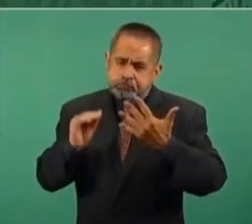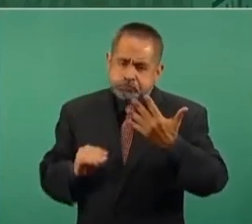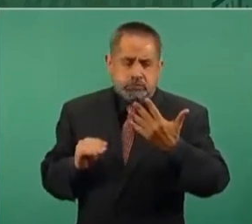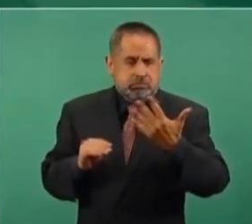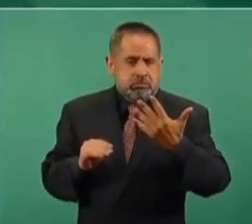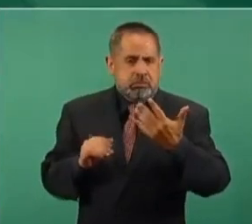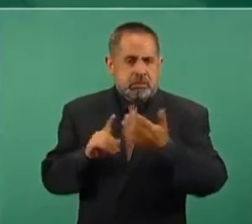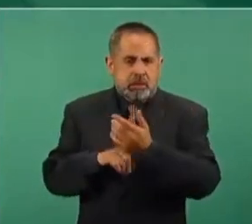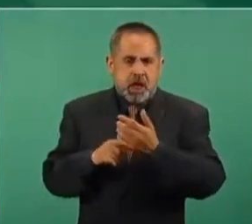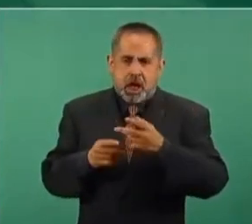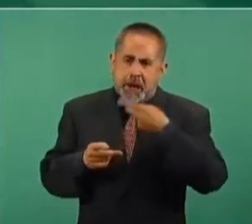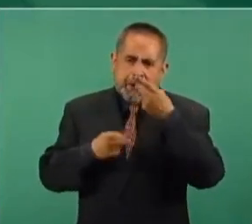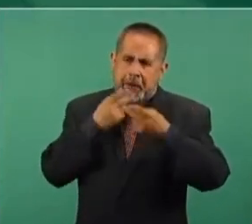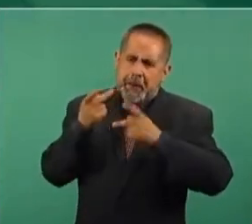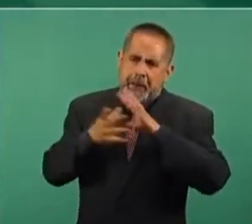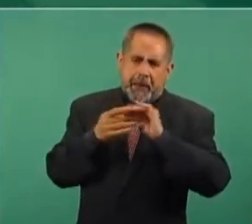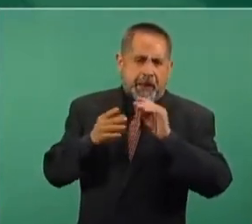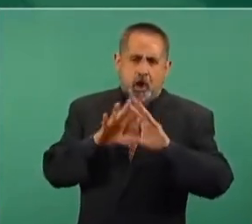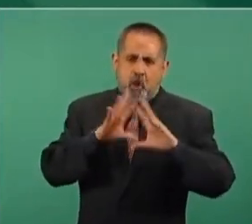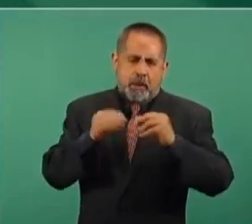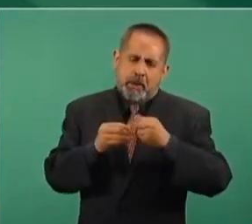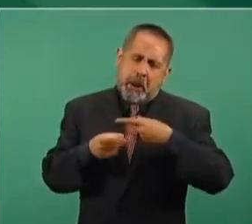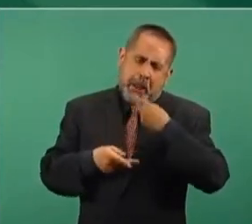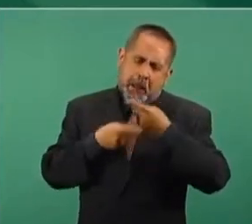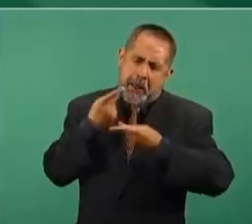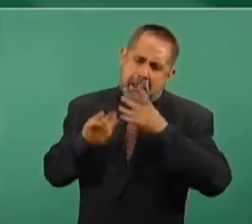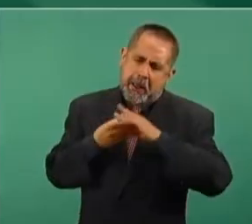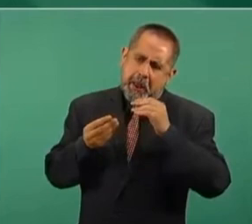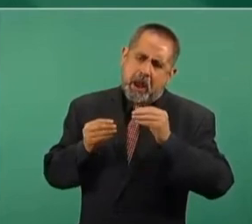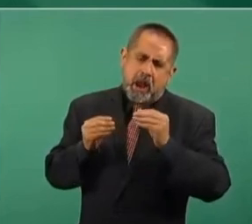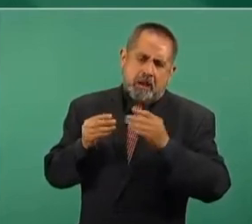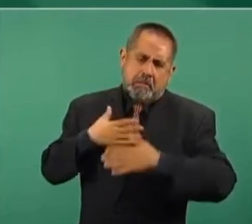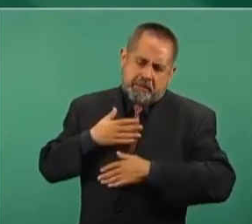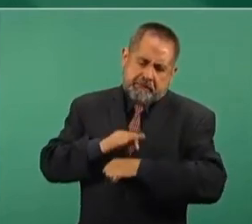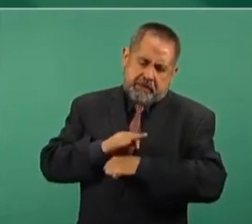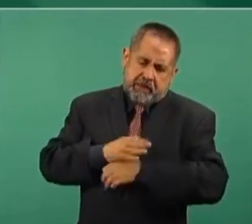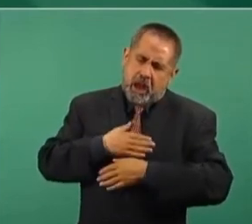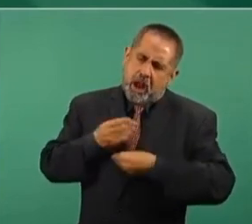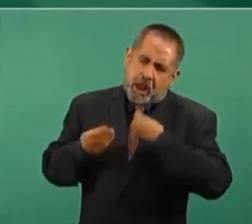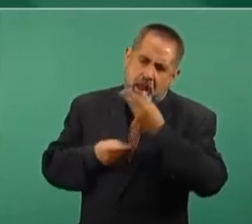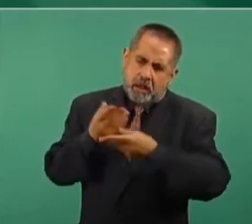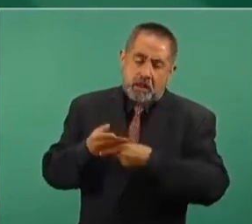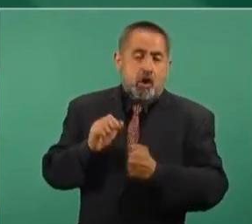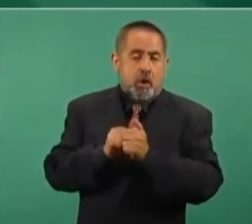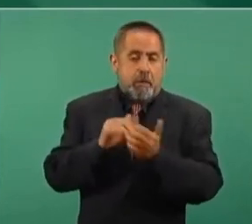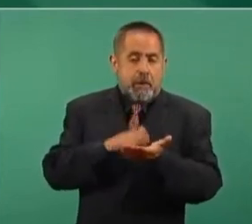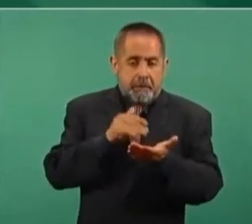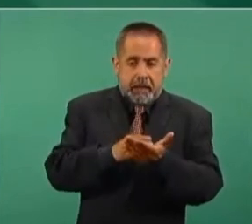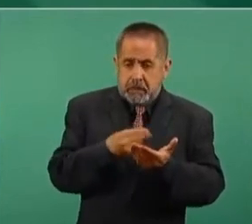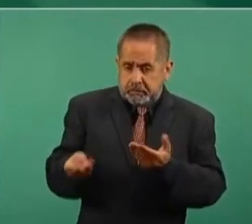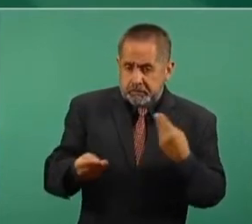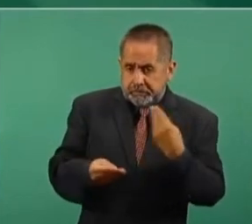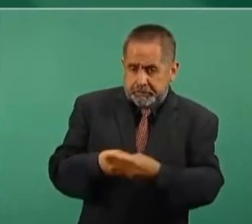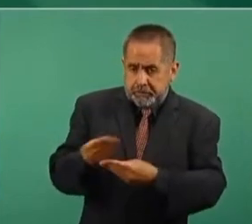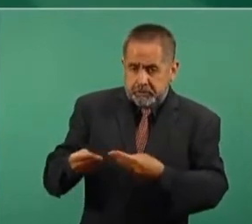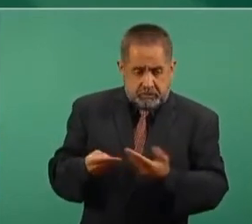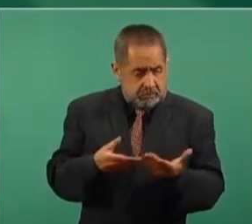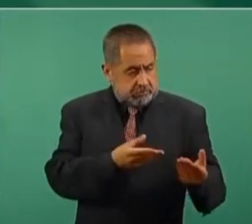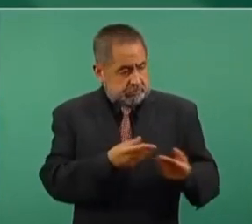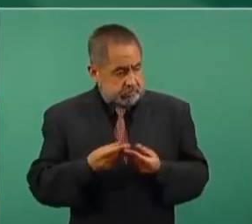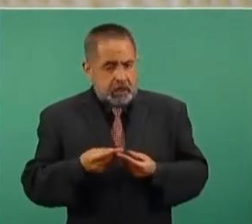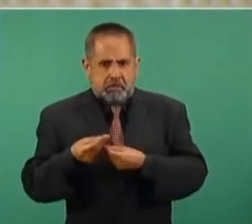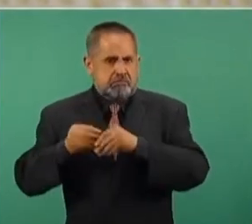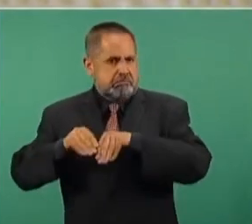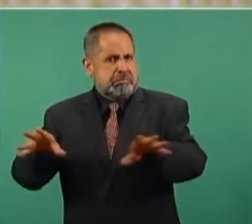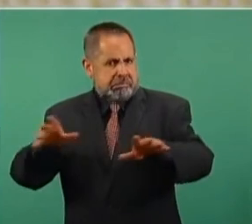hizo una exposición general en donde hay documentos, muchos de los cuales son públicos,